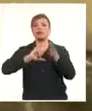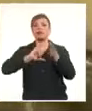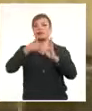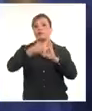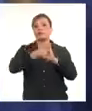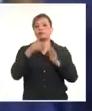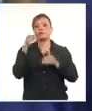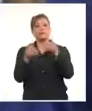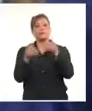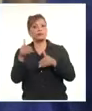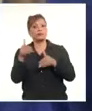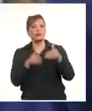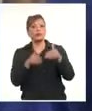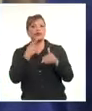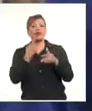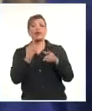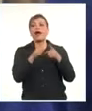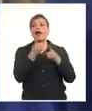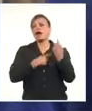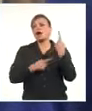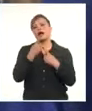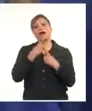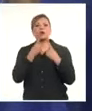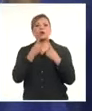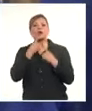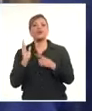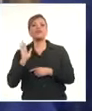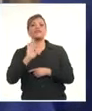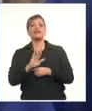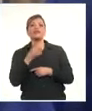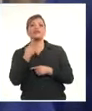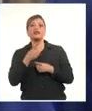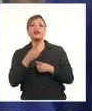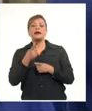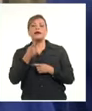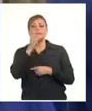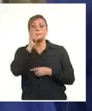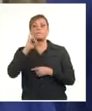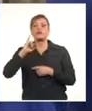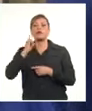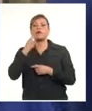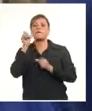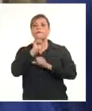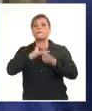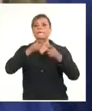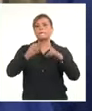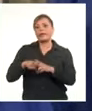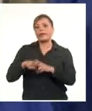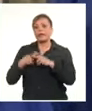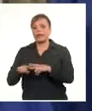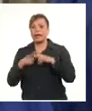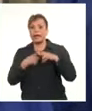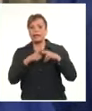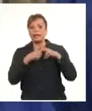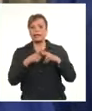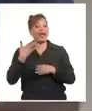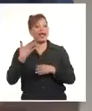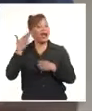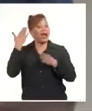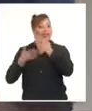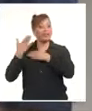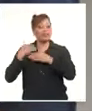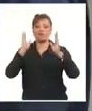participado de un producto que proviene del campo de la biomecánica, campo en el cual la empresa TECAL antes no había